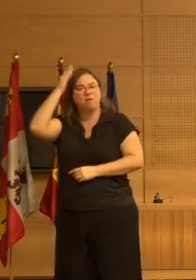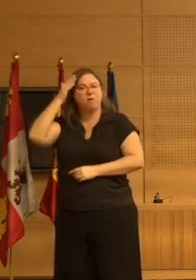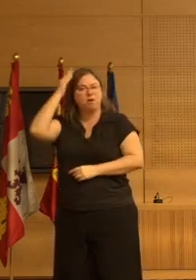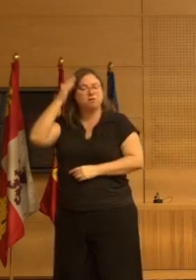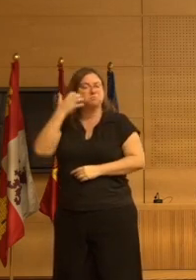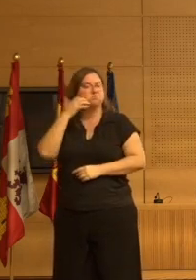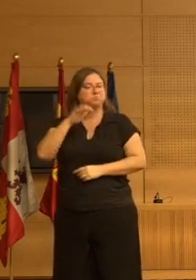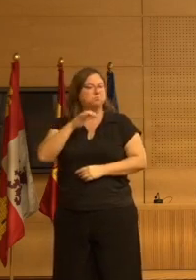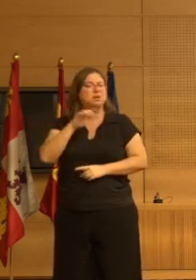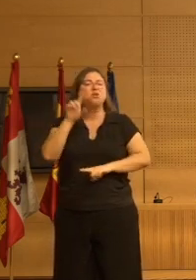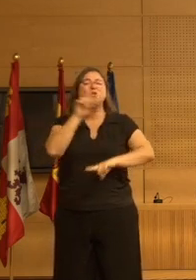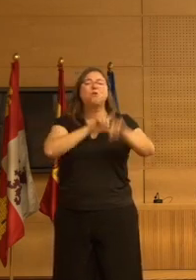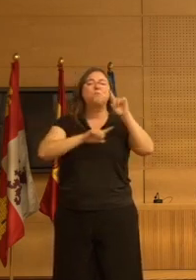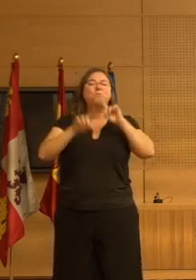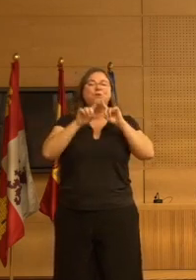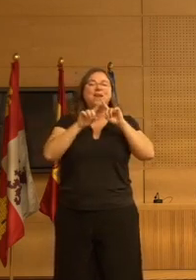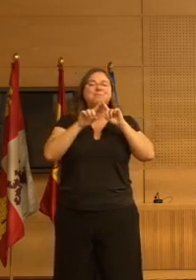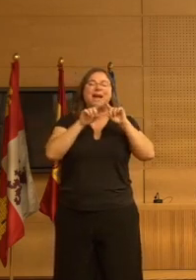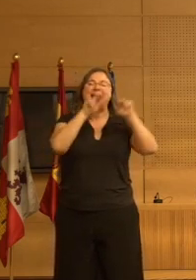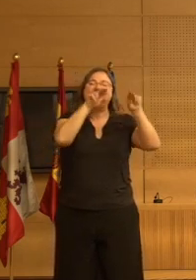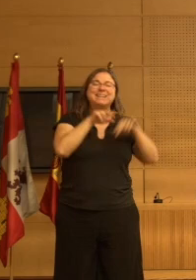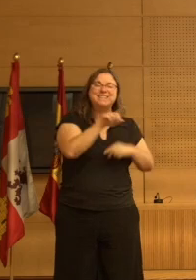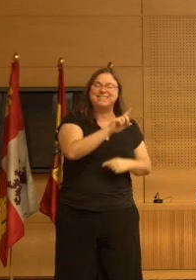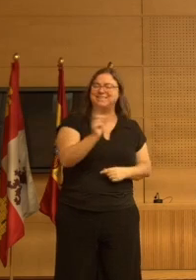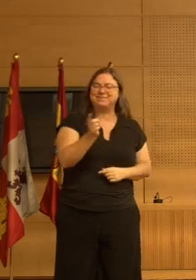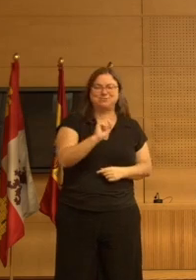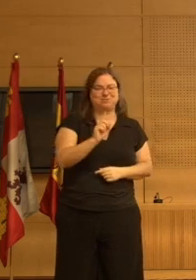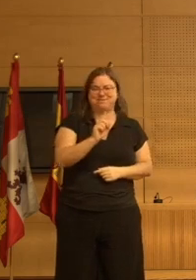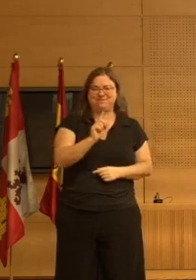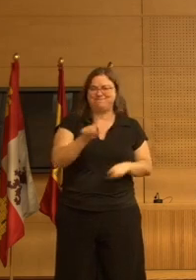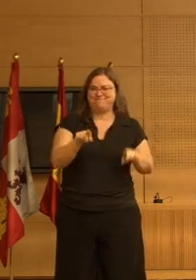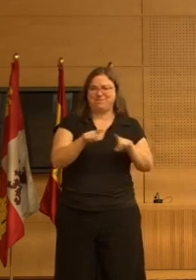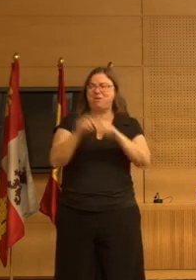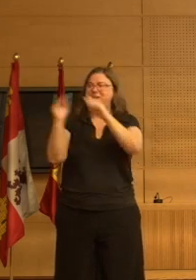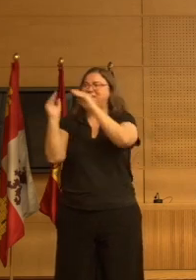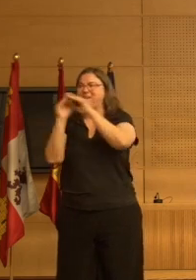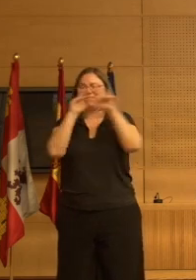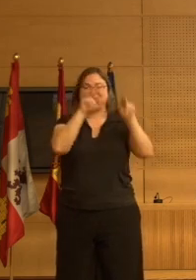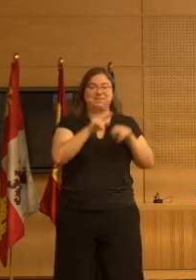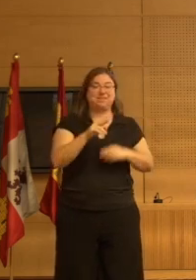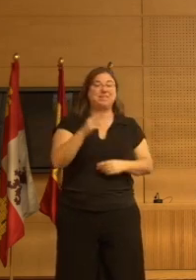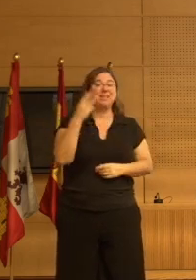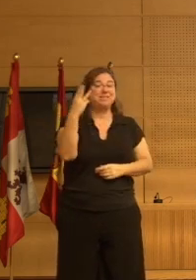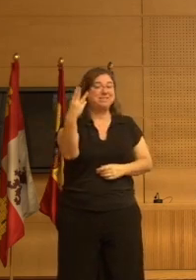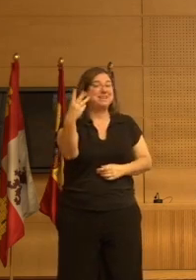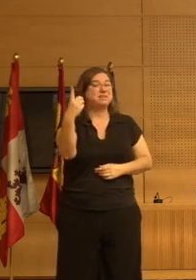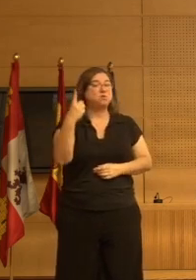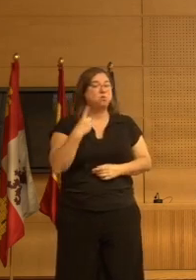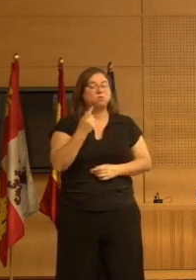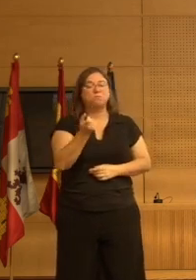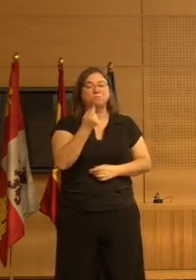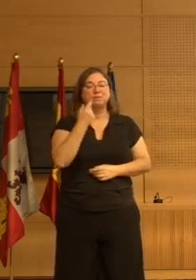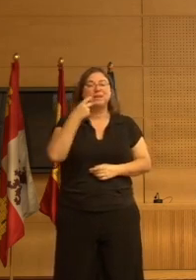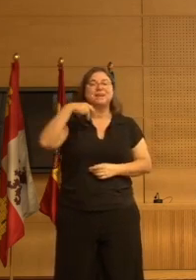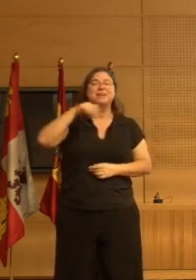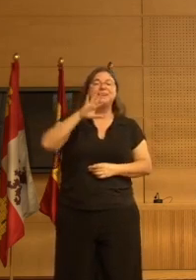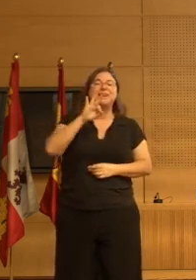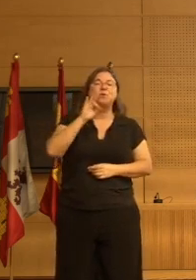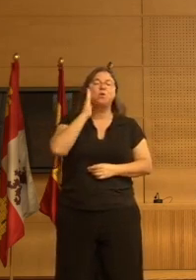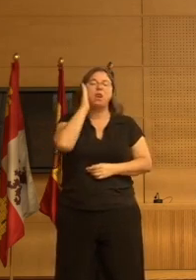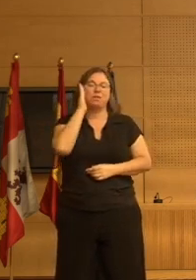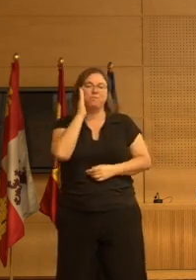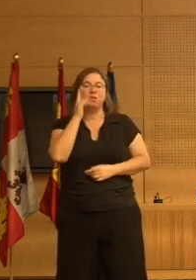modo que no es un problema de las residencias. Un tercio de las personas con demencia utilizan neurolépticos o benzodiazepines